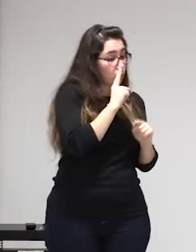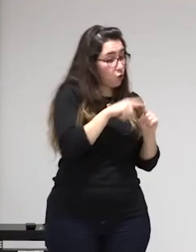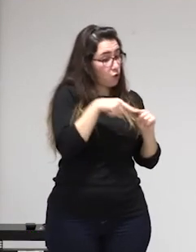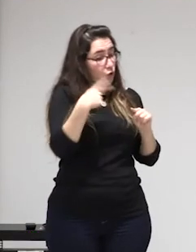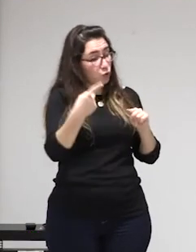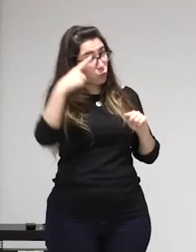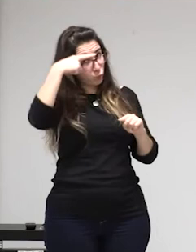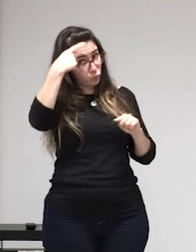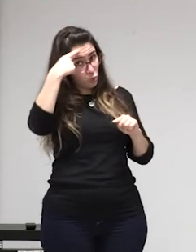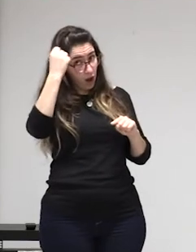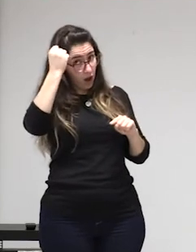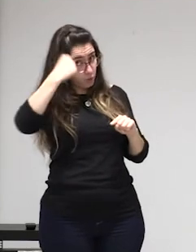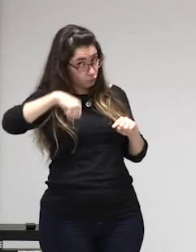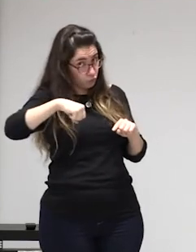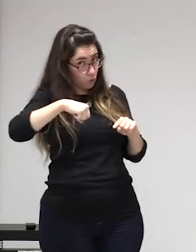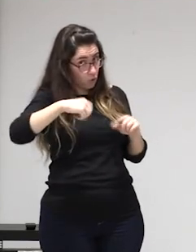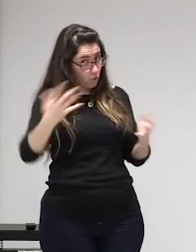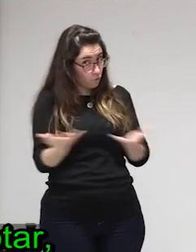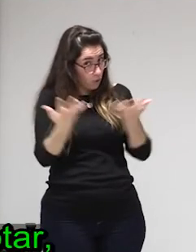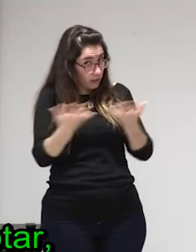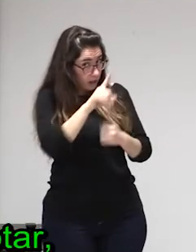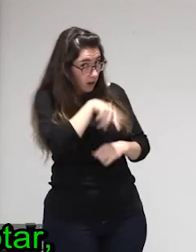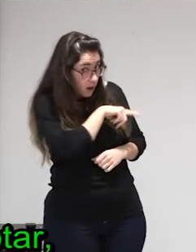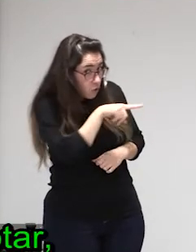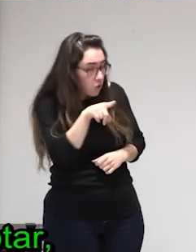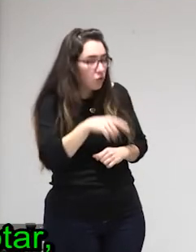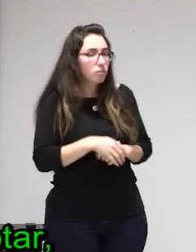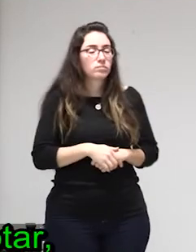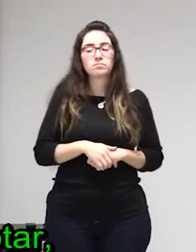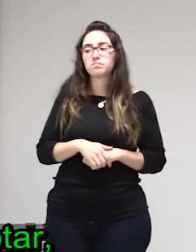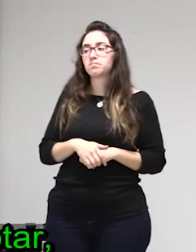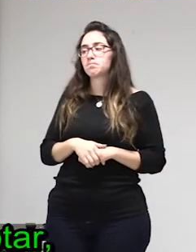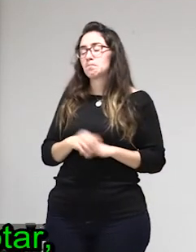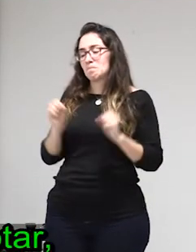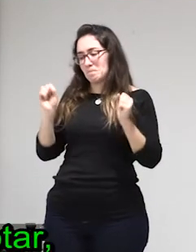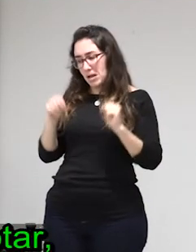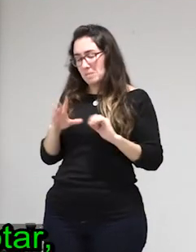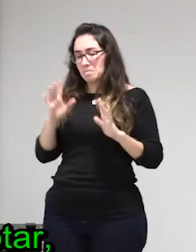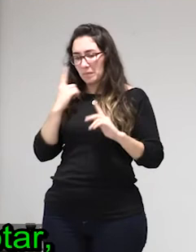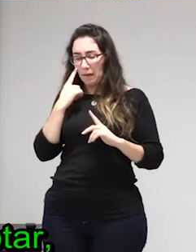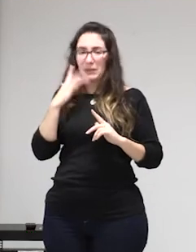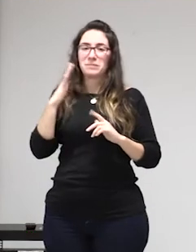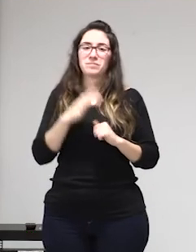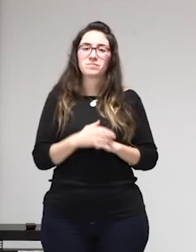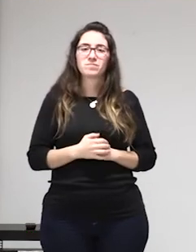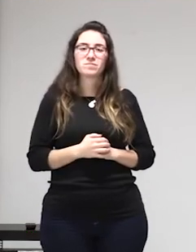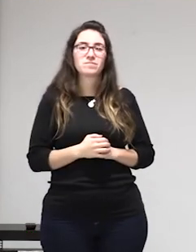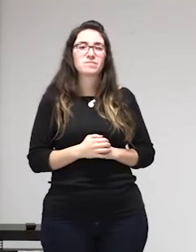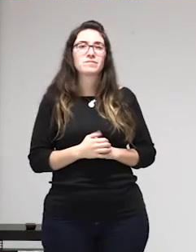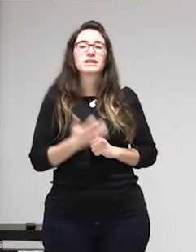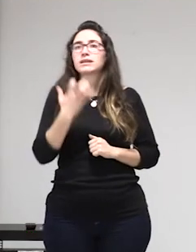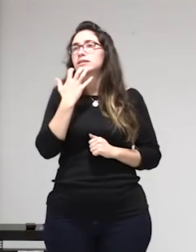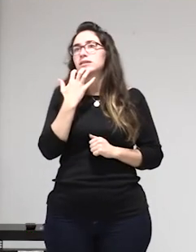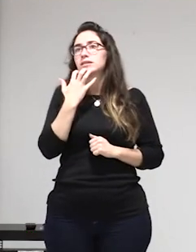forzada en riesgo ya hemos visto lo que significaba antes en riesgo significa que estás en una situación en que te pueden captar pero no están diciendo que